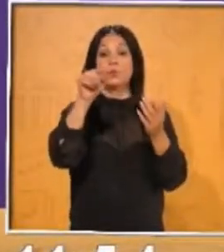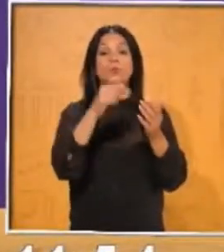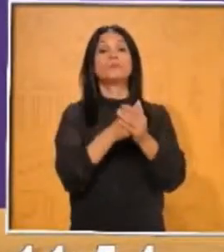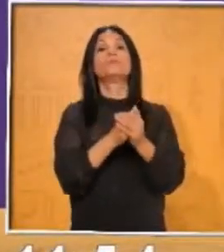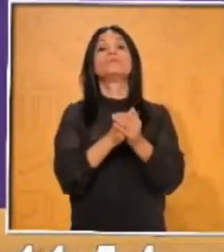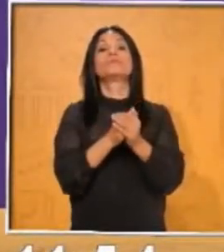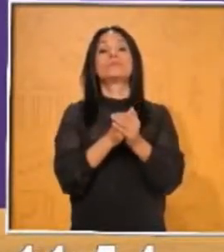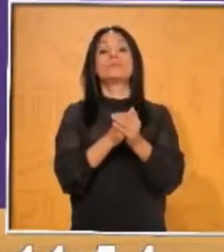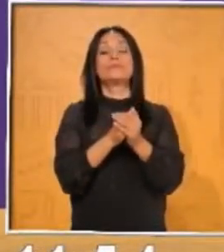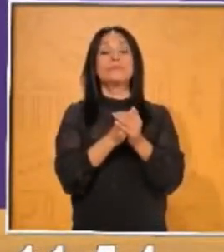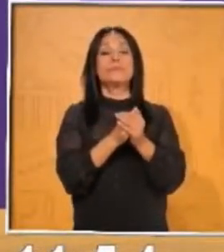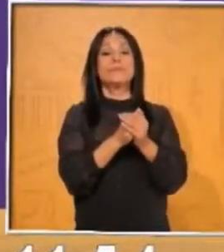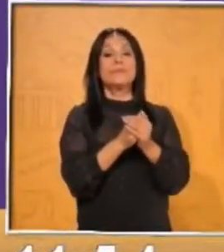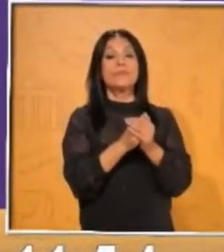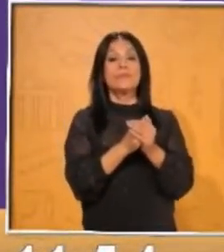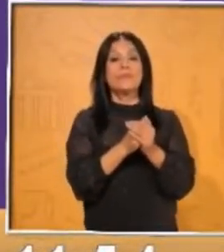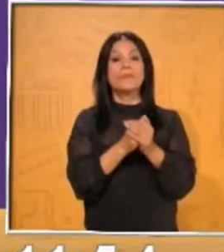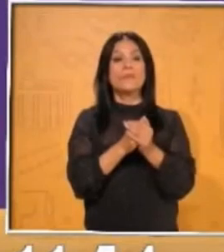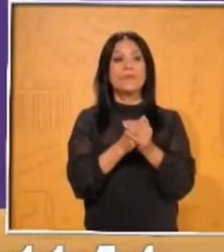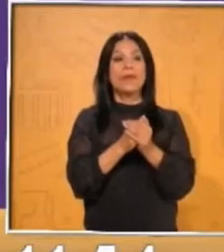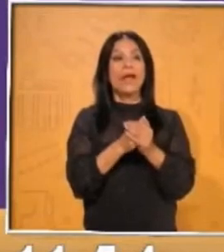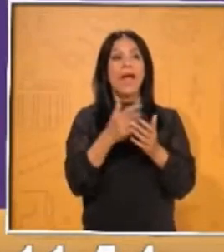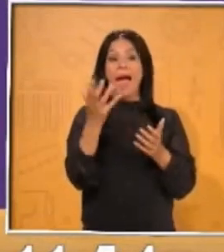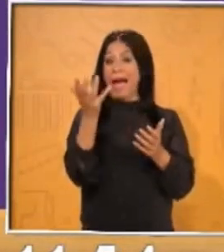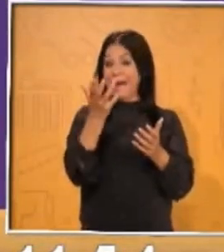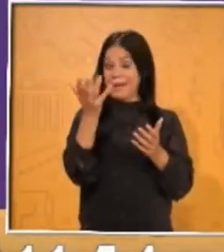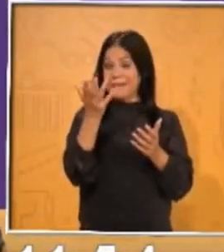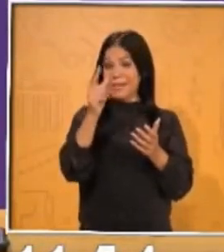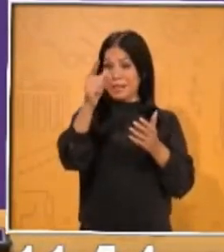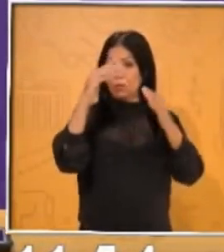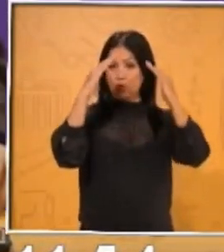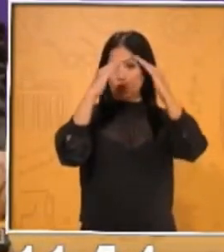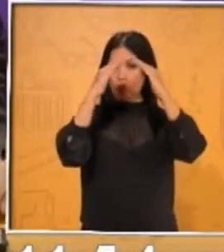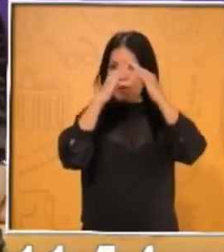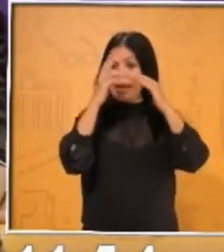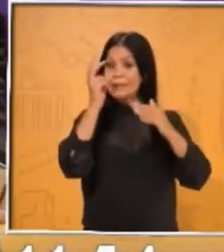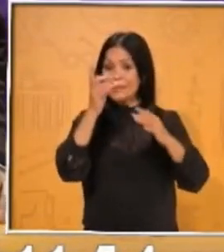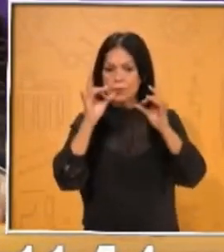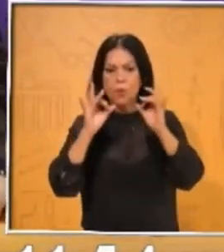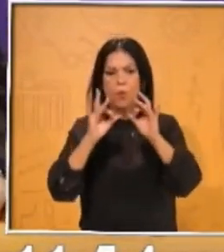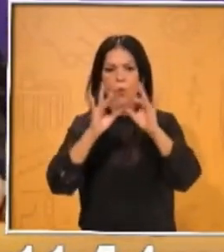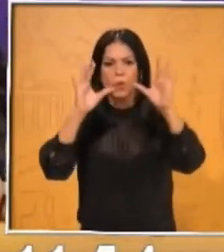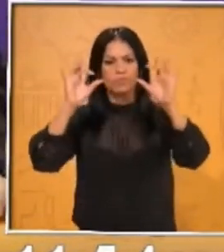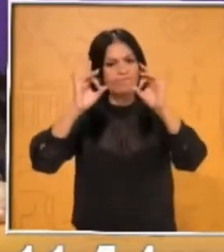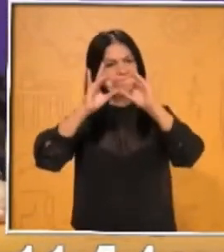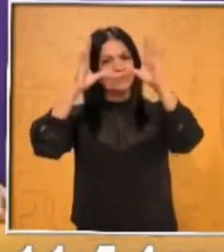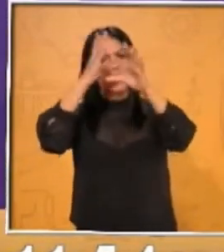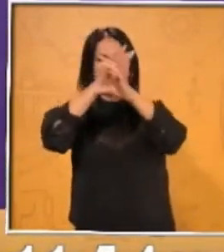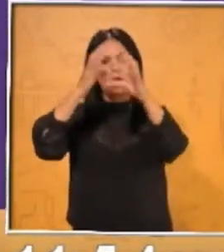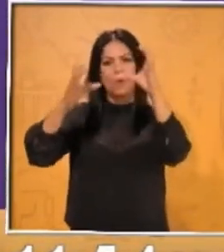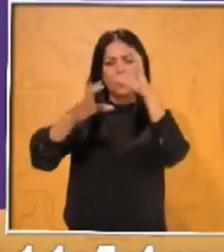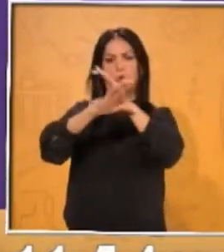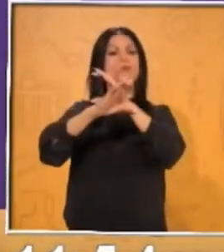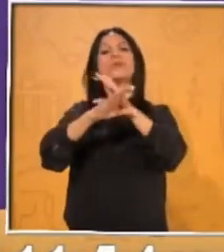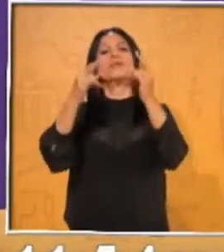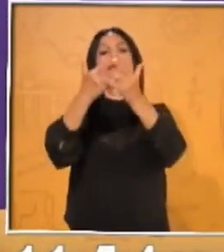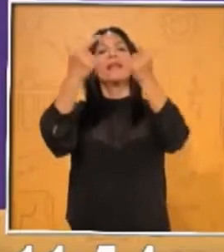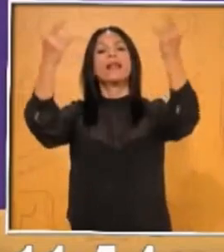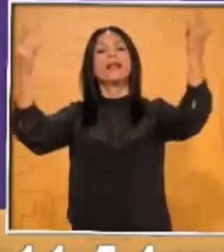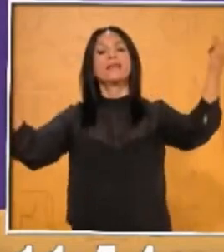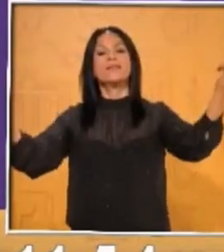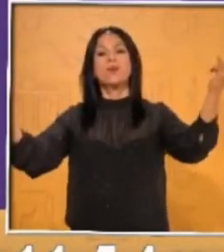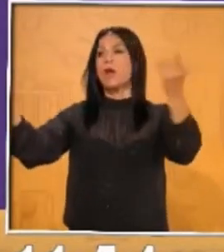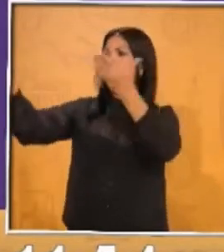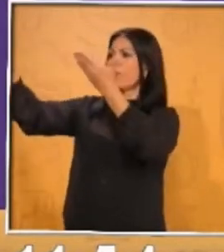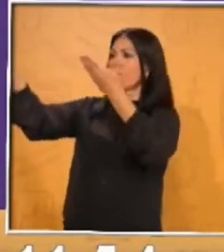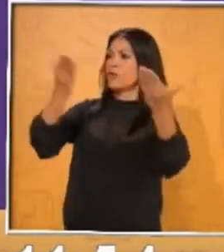organizar esta serie de acontecimientos con sus fechas allá en casita, ¿verdad? Aquí vemos nosotros